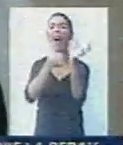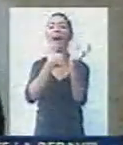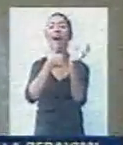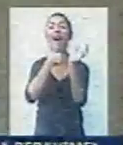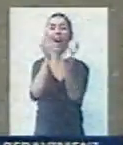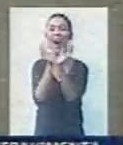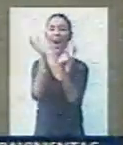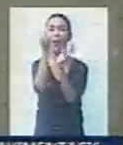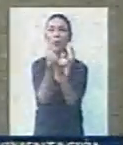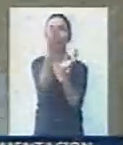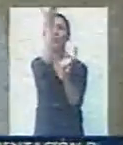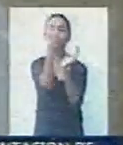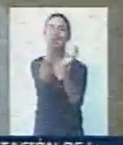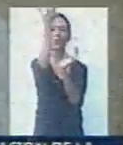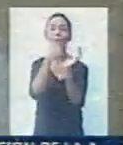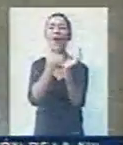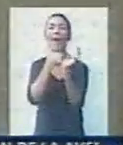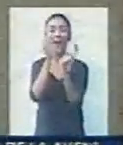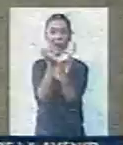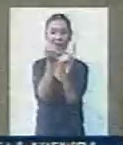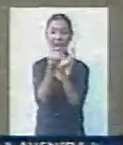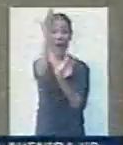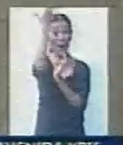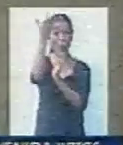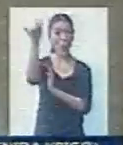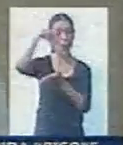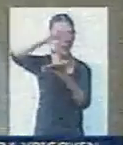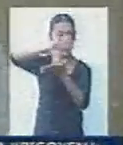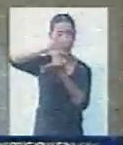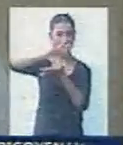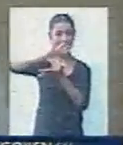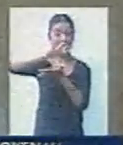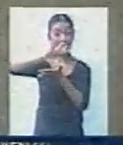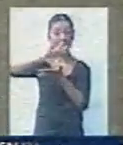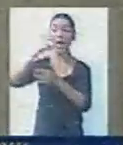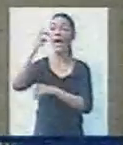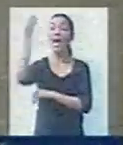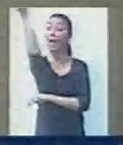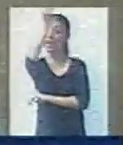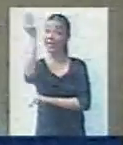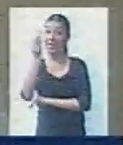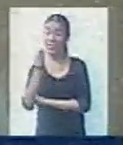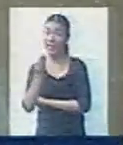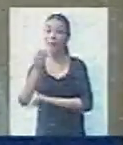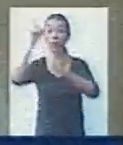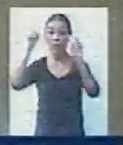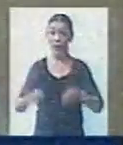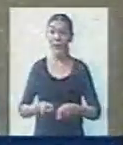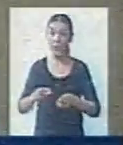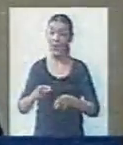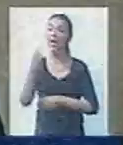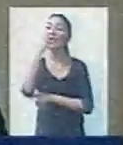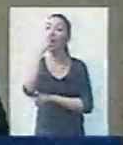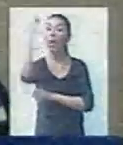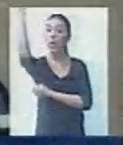la artesanía que estaría enmarcando esta plazoleta. La iluminación, el día sábado, se trasladan ya las columnas que